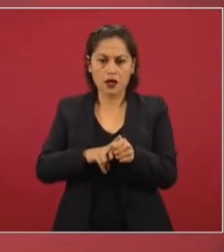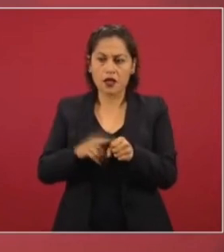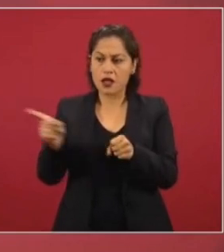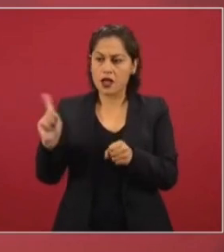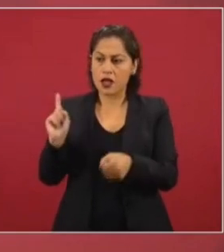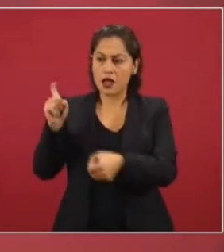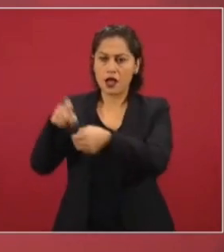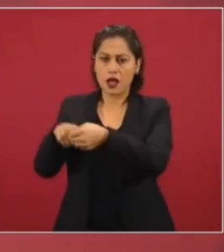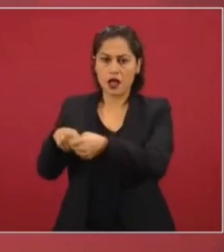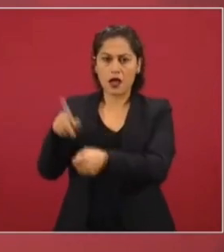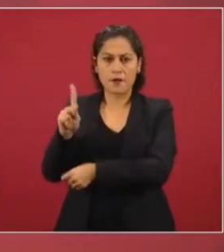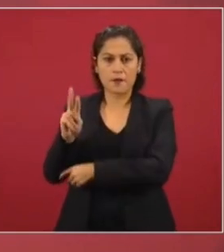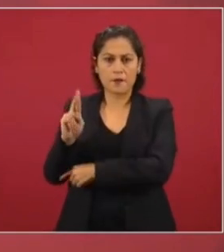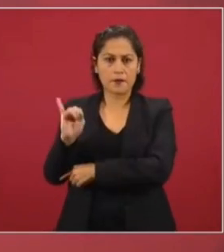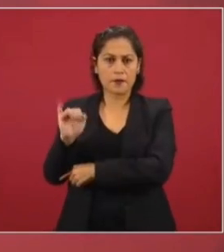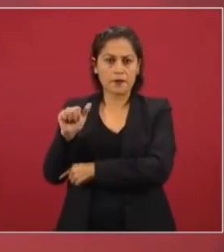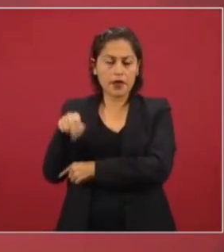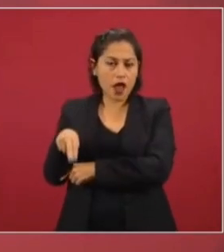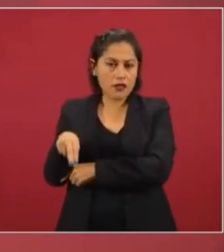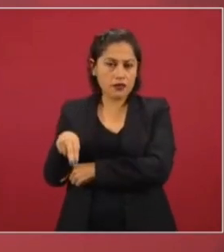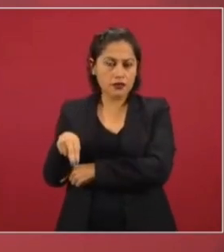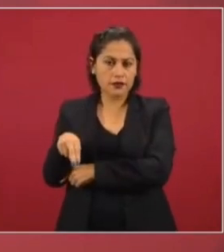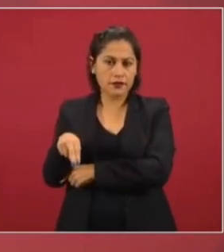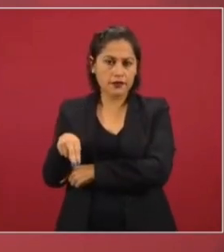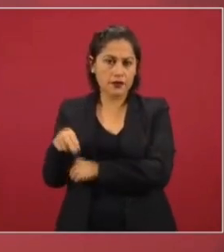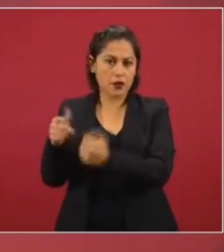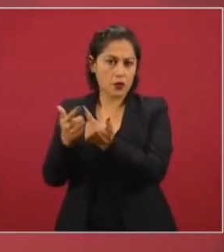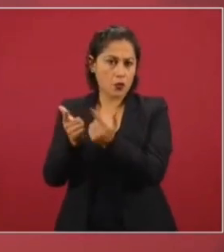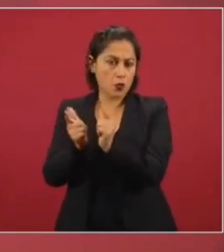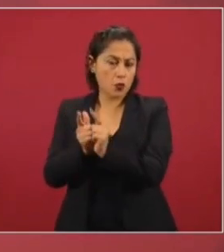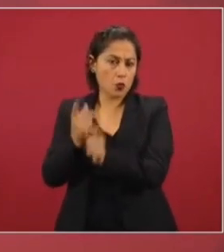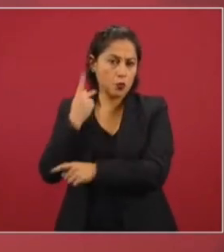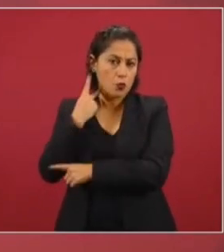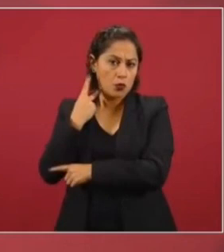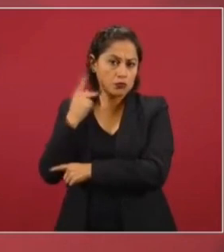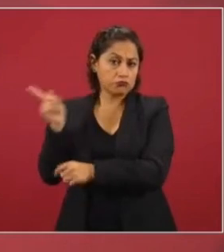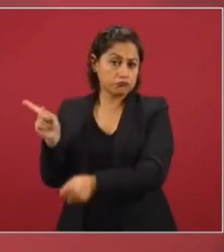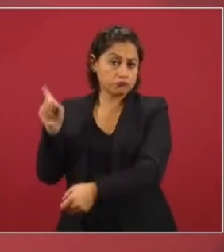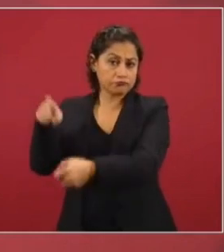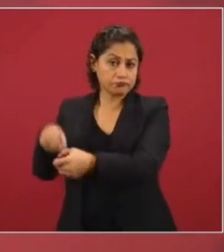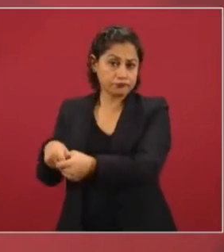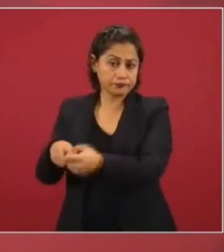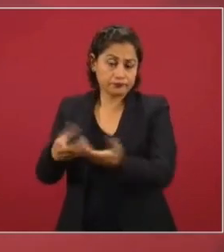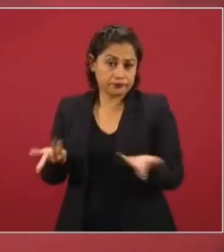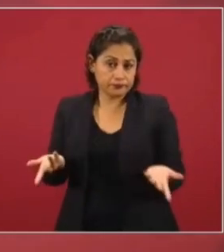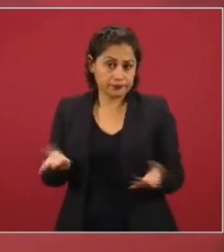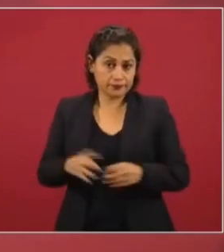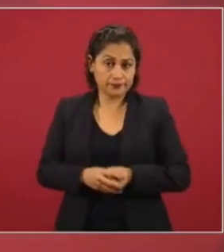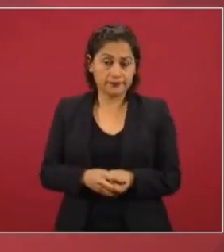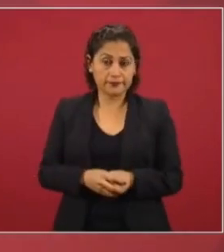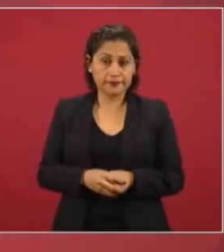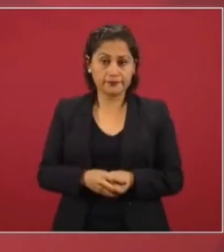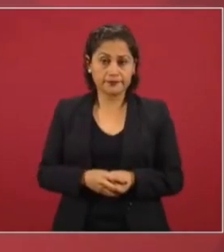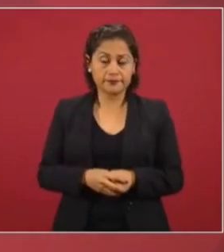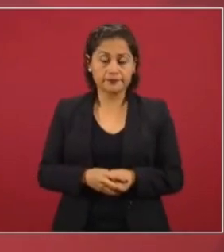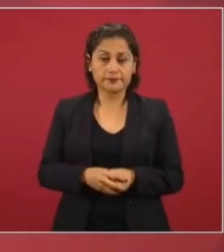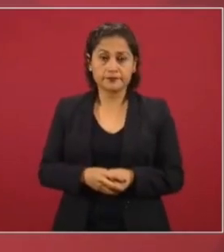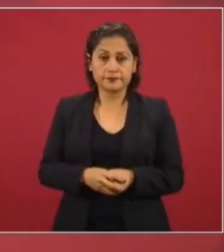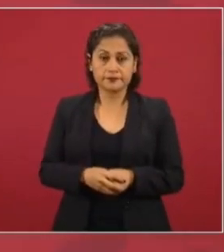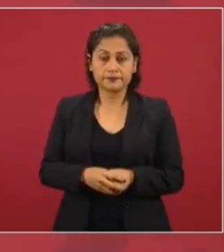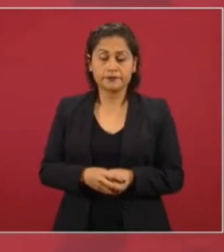porque él fue